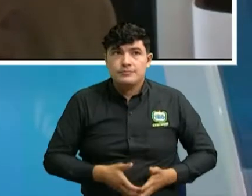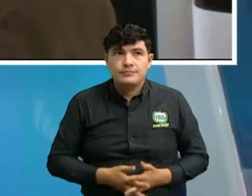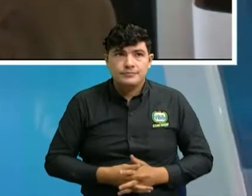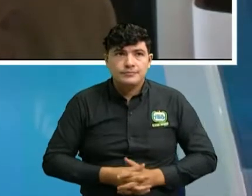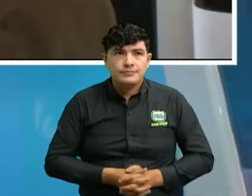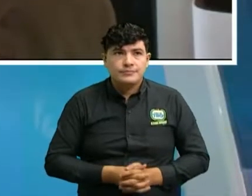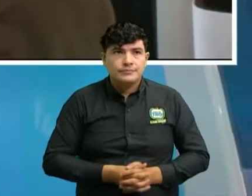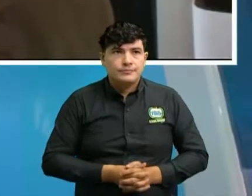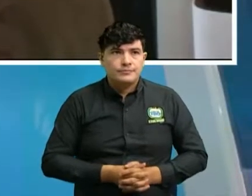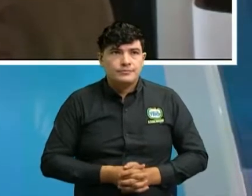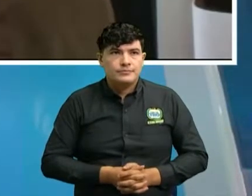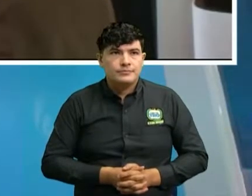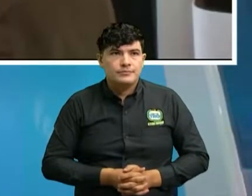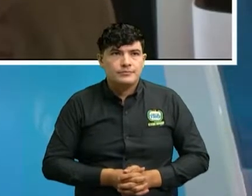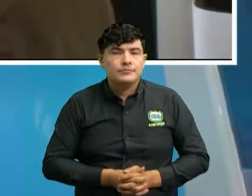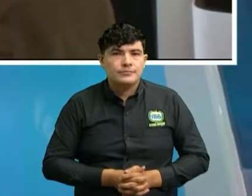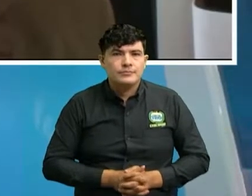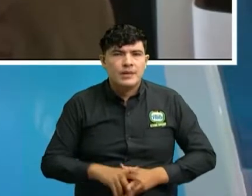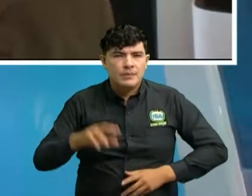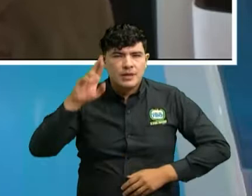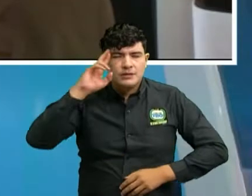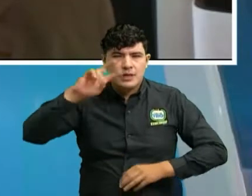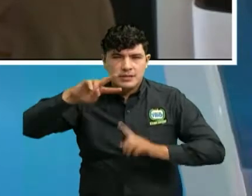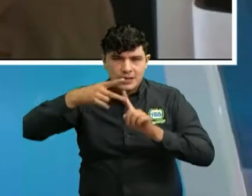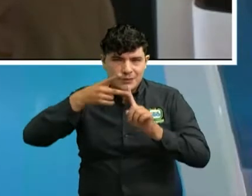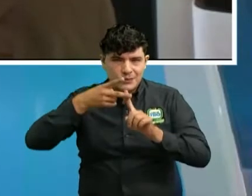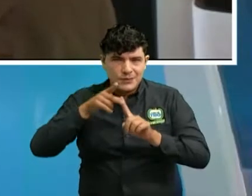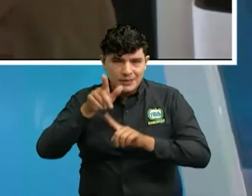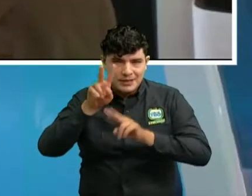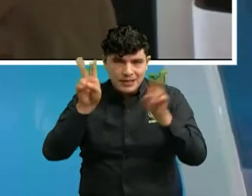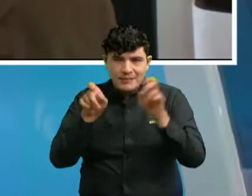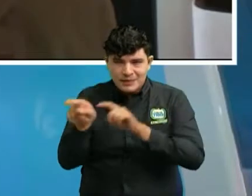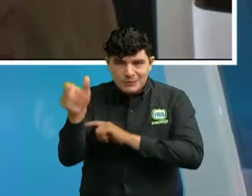trabajadores de los bancos. Frente a la segunda parte, donde la señora,